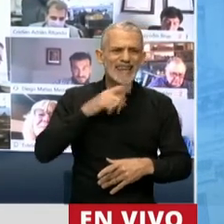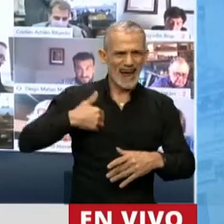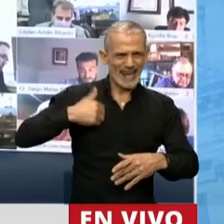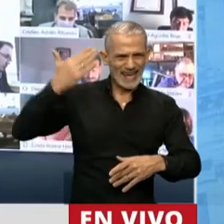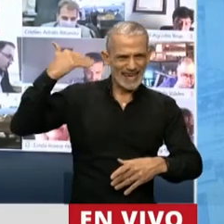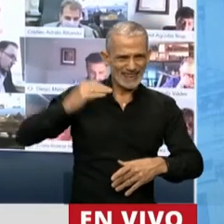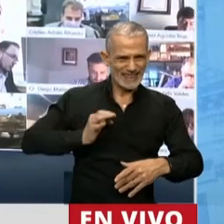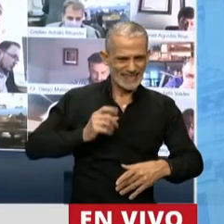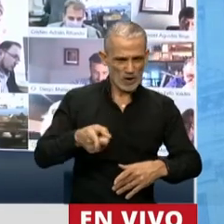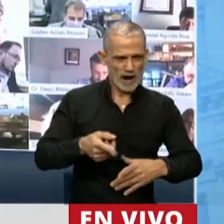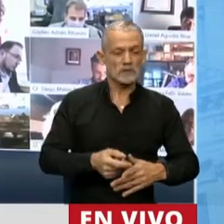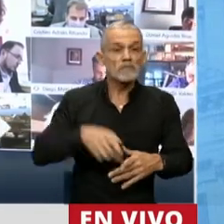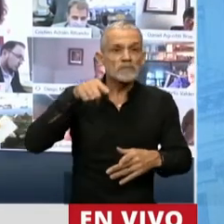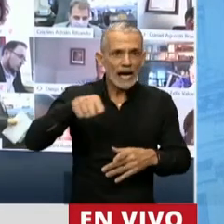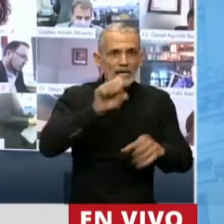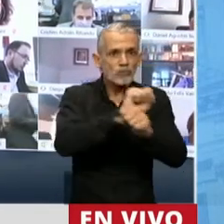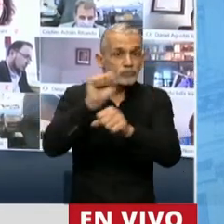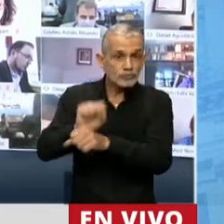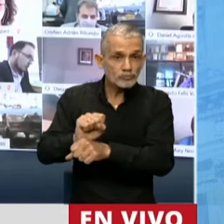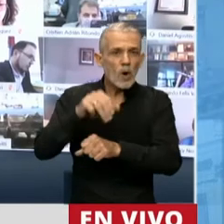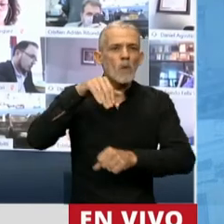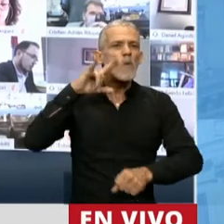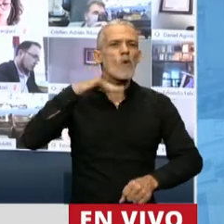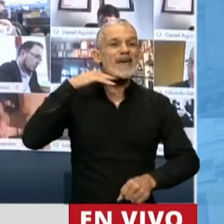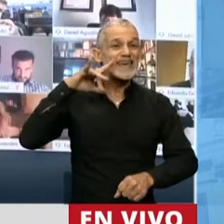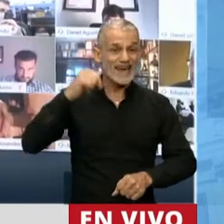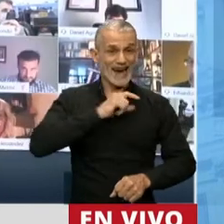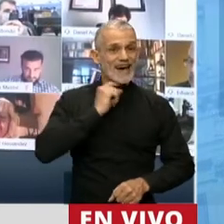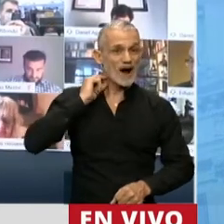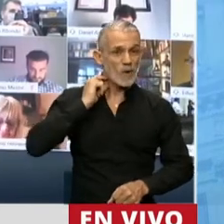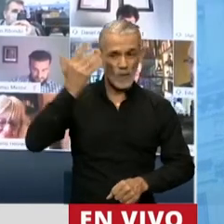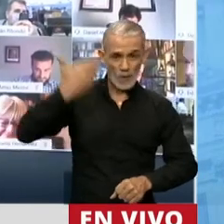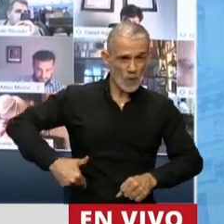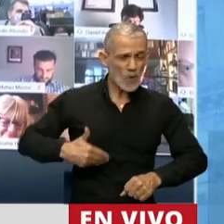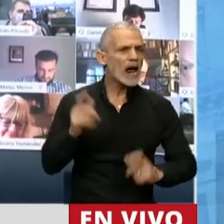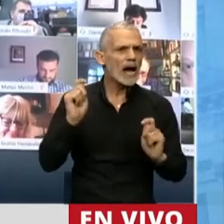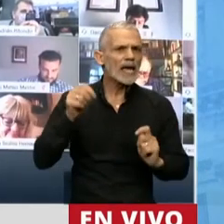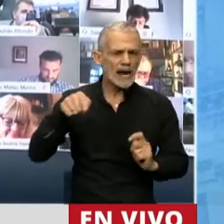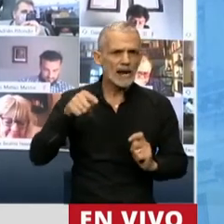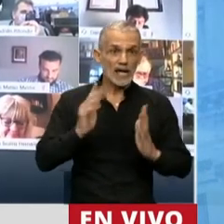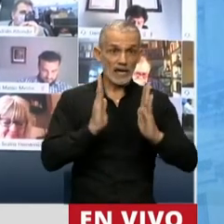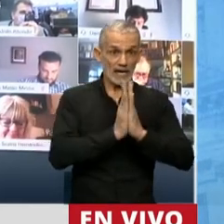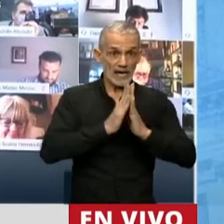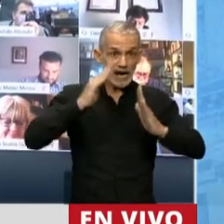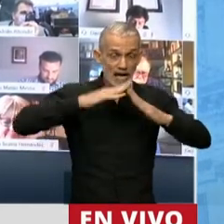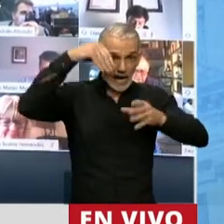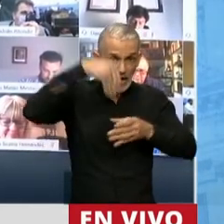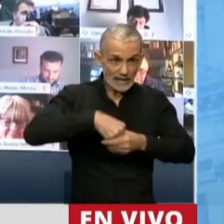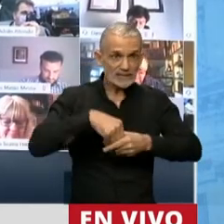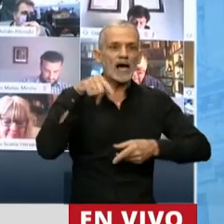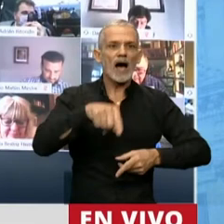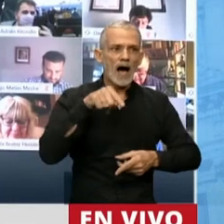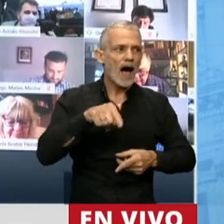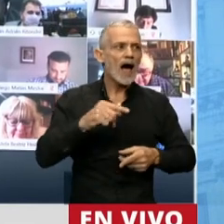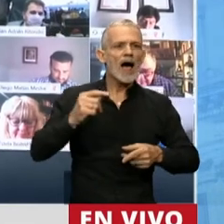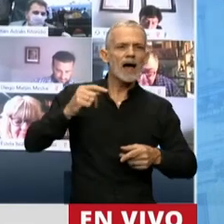argentinos. Y ahí, Carlos Mujica fue, desde la Iglesia, uno